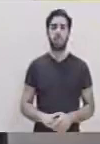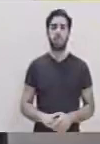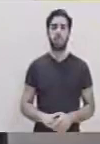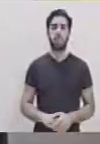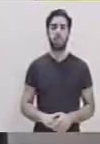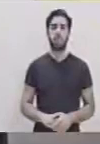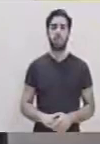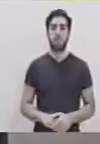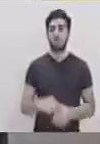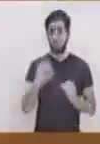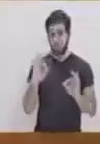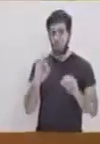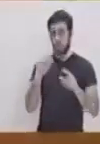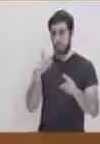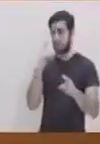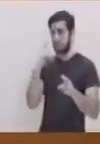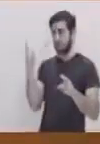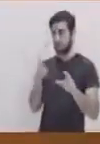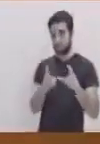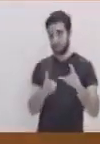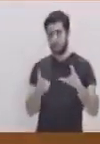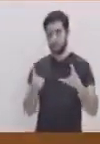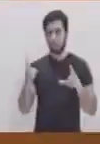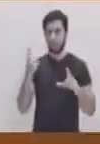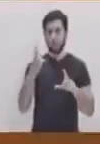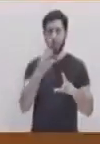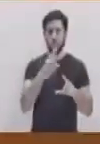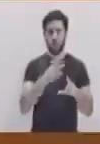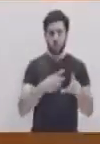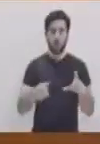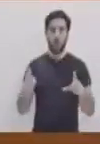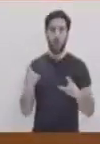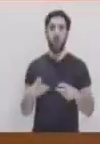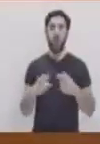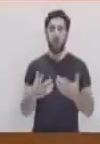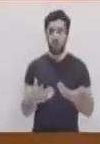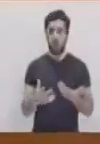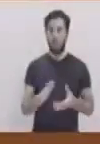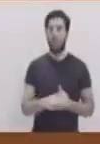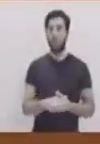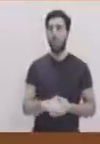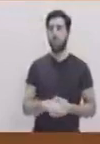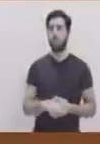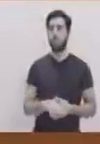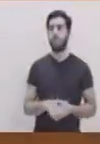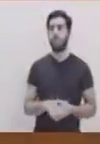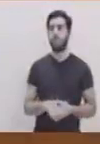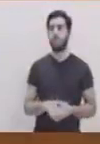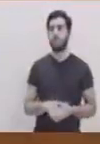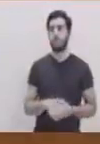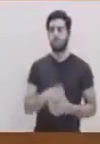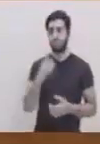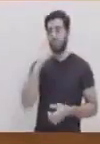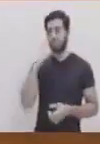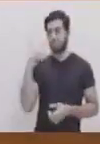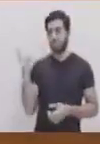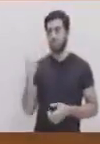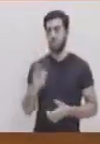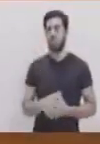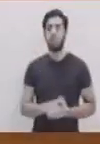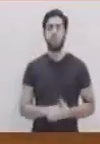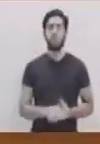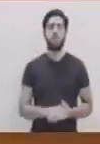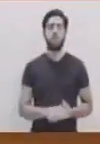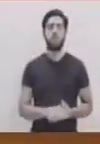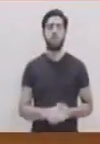Para dejar únicamente limitado o limitada la circunferencia la cual me va a